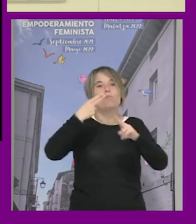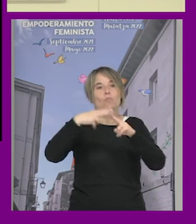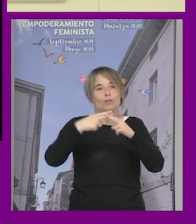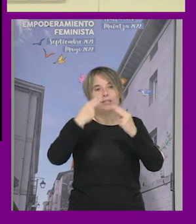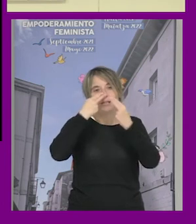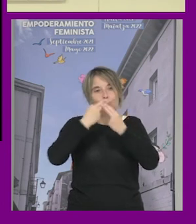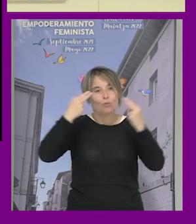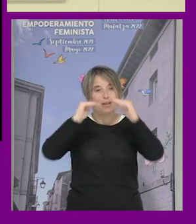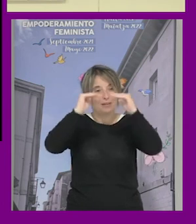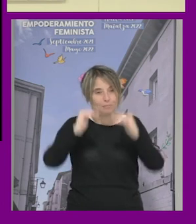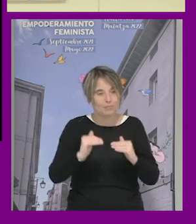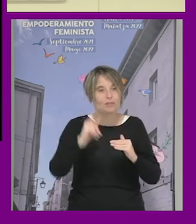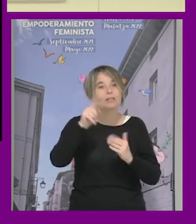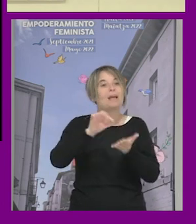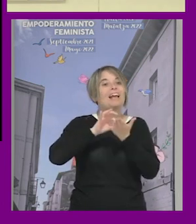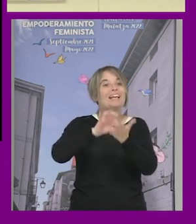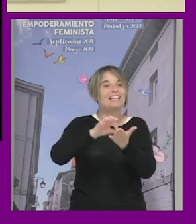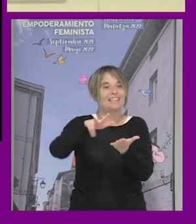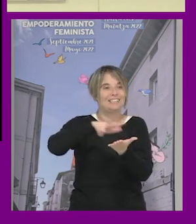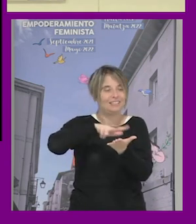hicimos una guía que también está en castellano